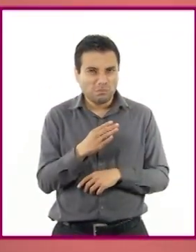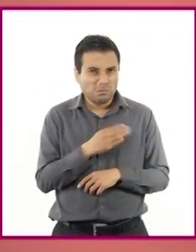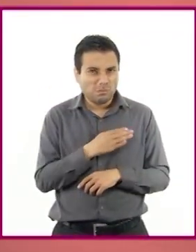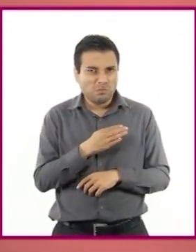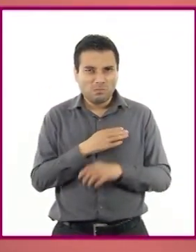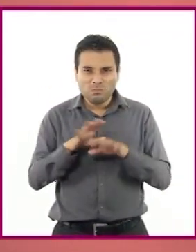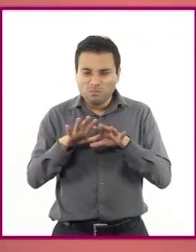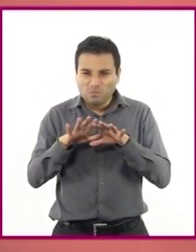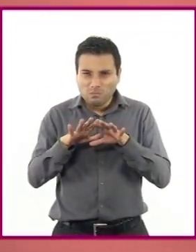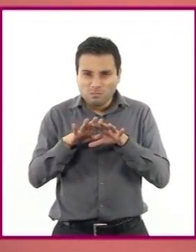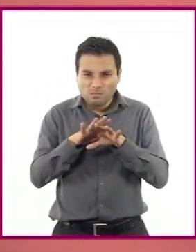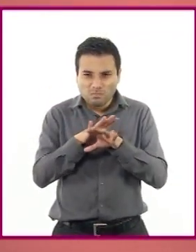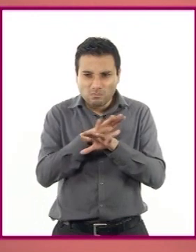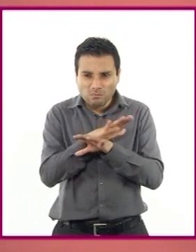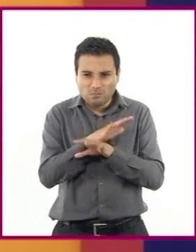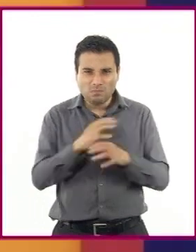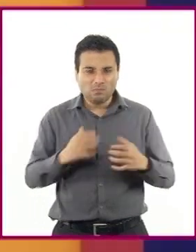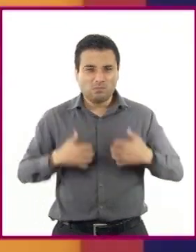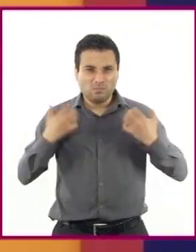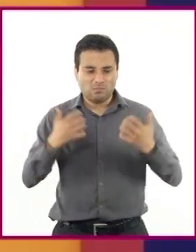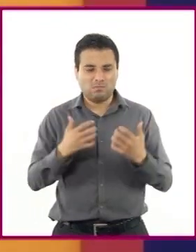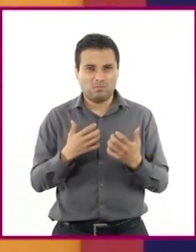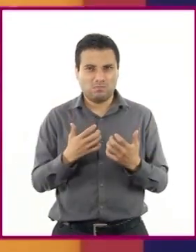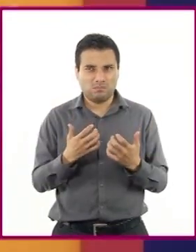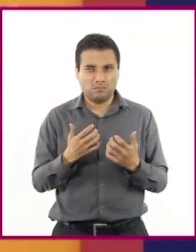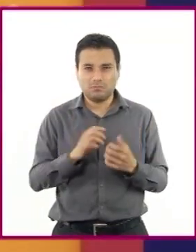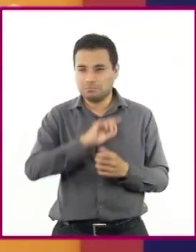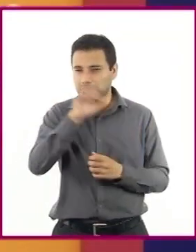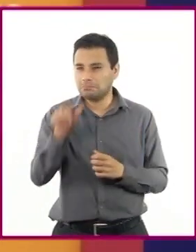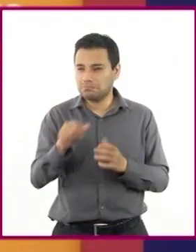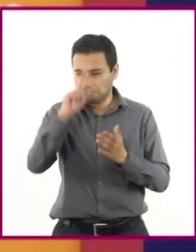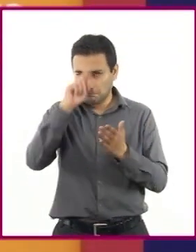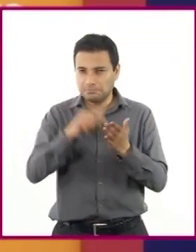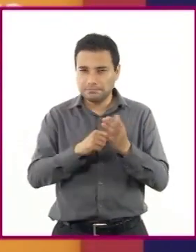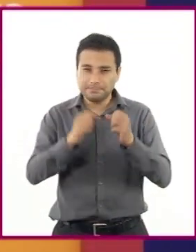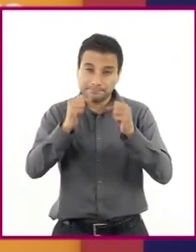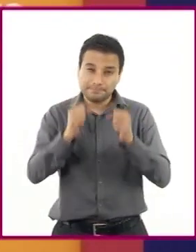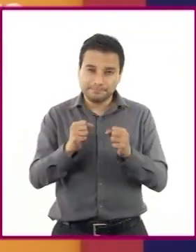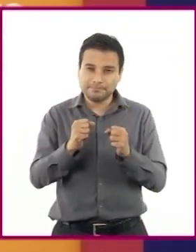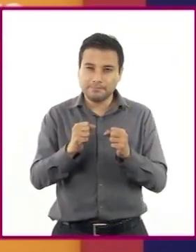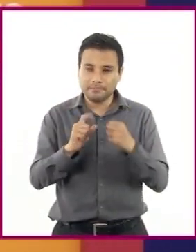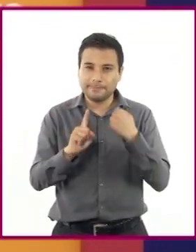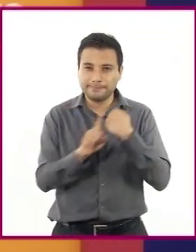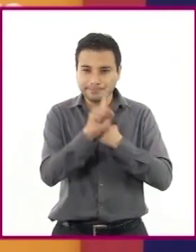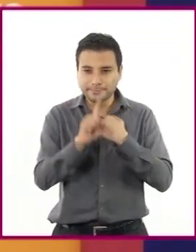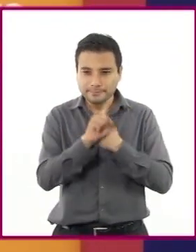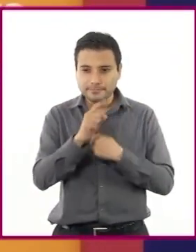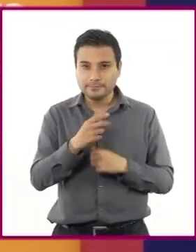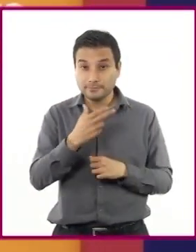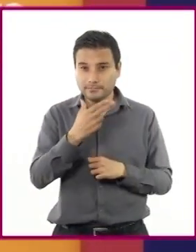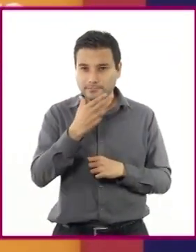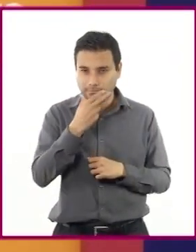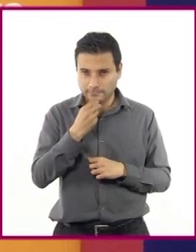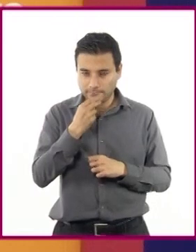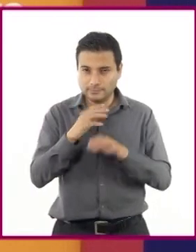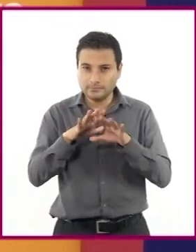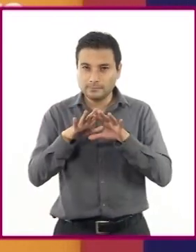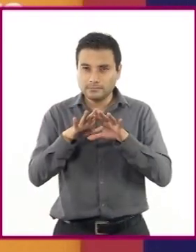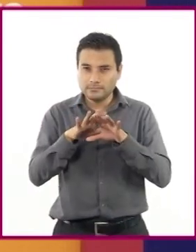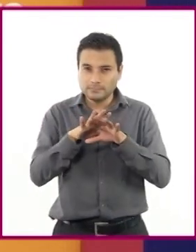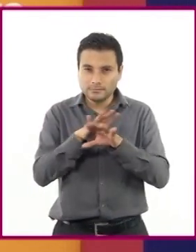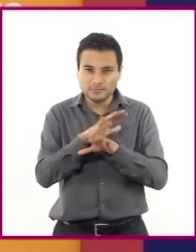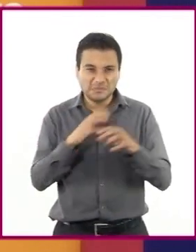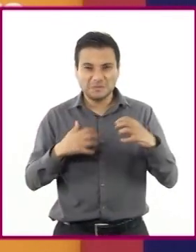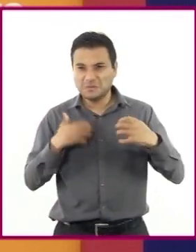Este cuento probablemente no termine bien porque el protagonista, según relata, se ha vuelto cada vez más violento y al parecer,